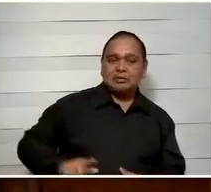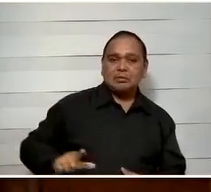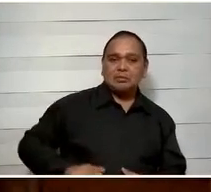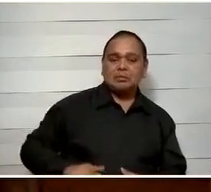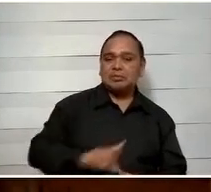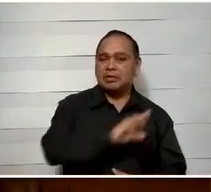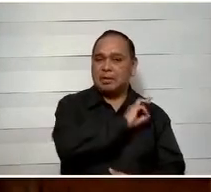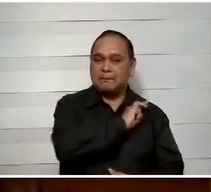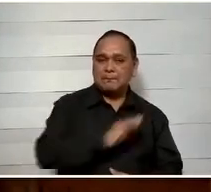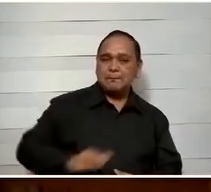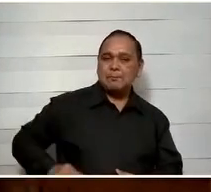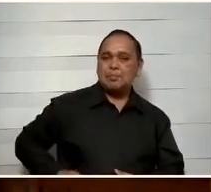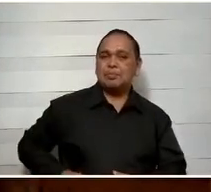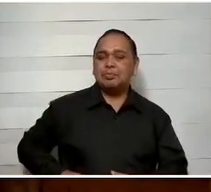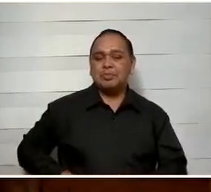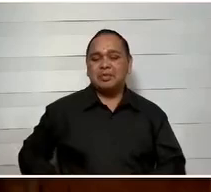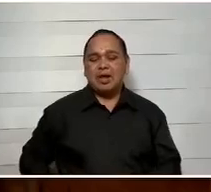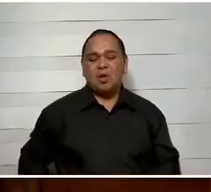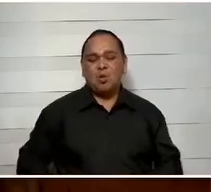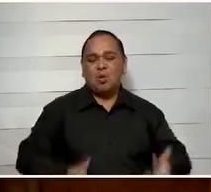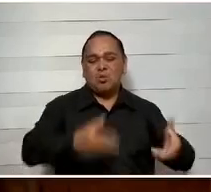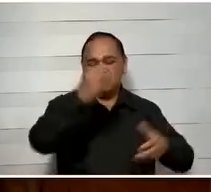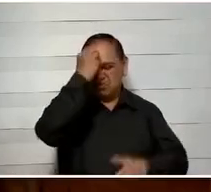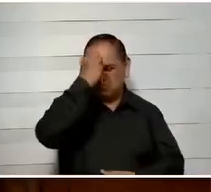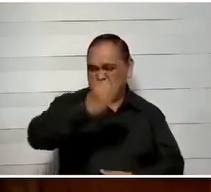pero que tienen las calles abandonadas, no se diga la basura.